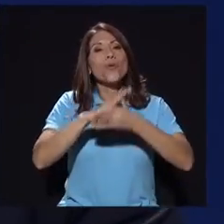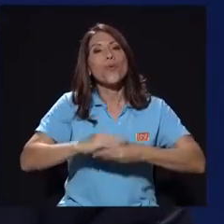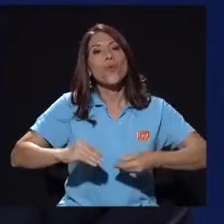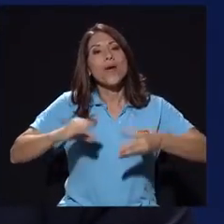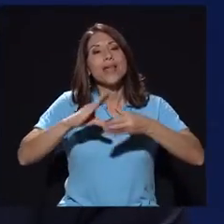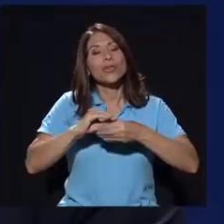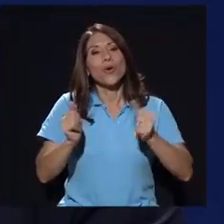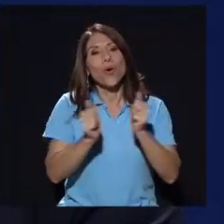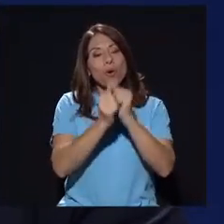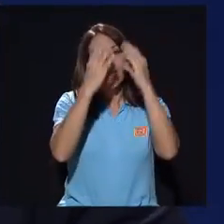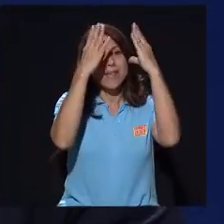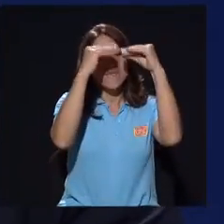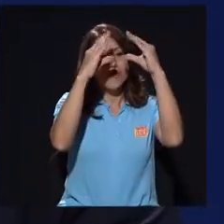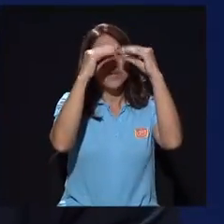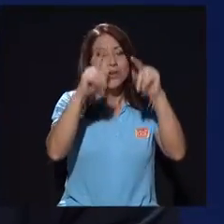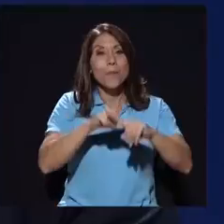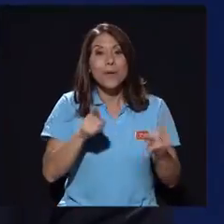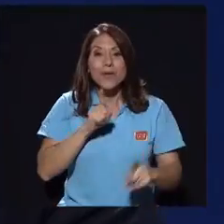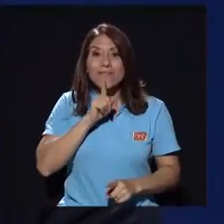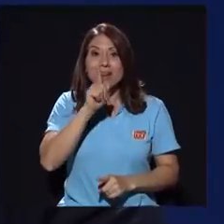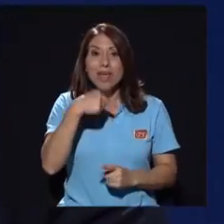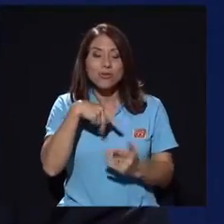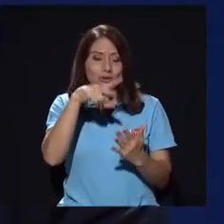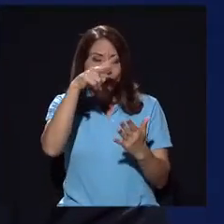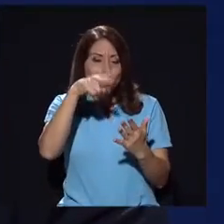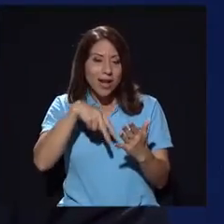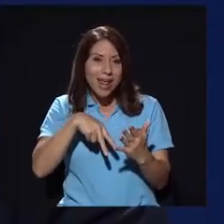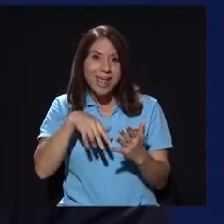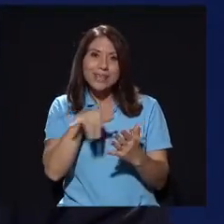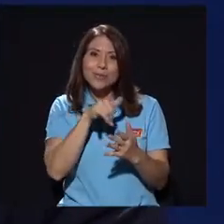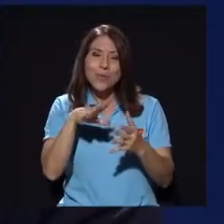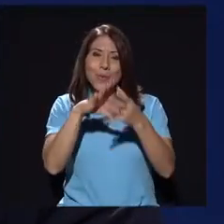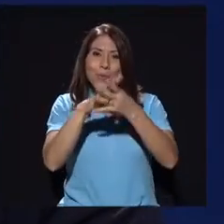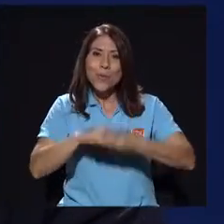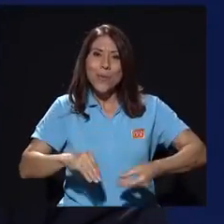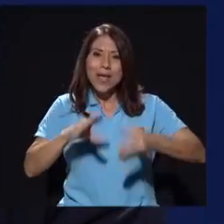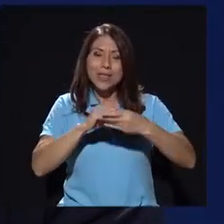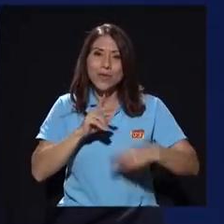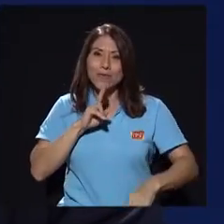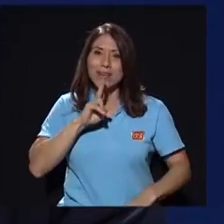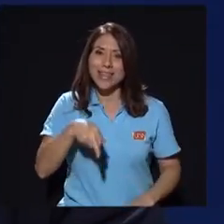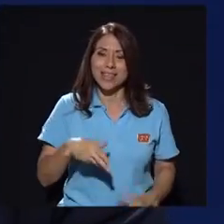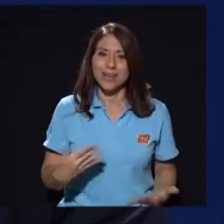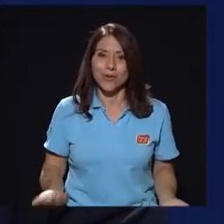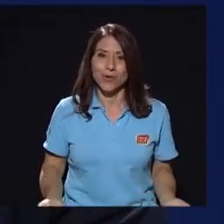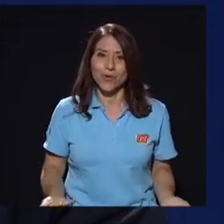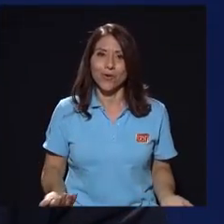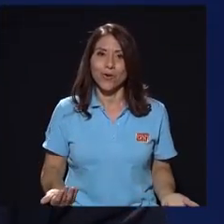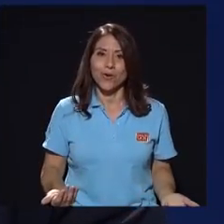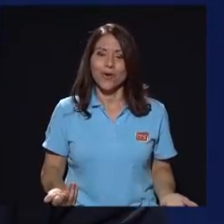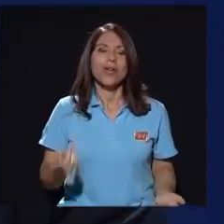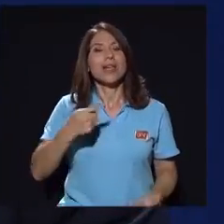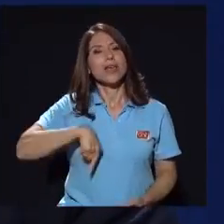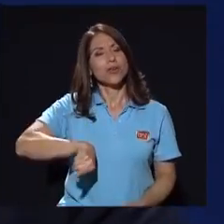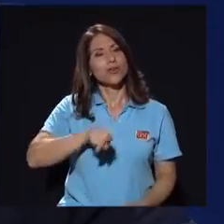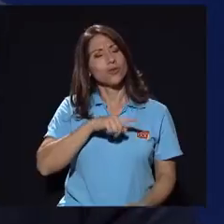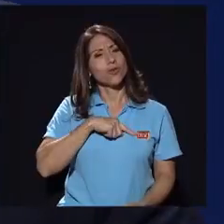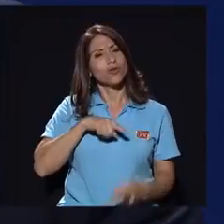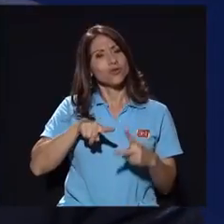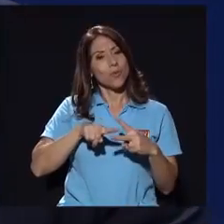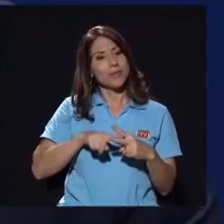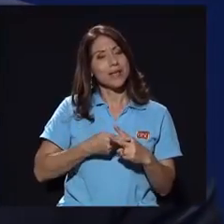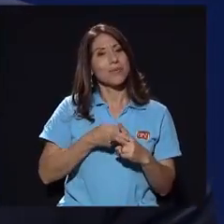pero en realidad si uno lo lee, es un cuento, y un cuento verídico, ¿verdad? Y ahí es donde nosotros